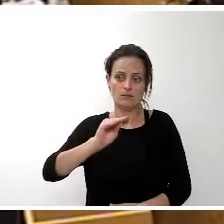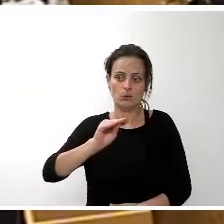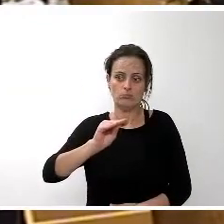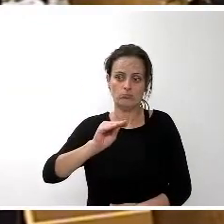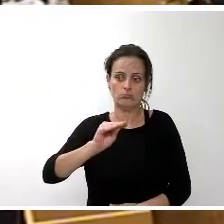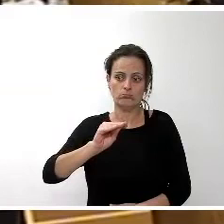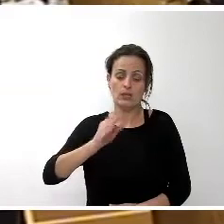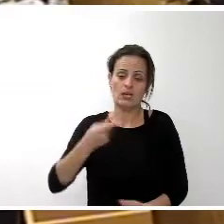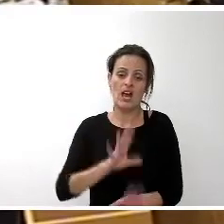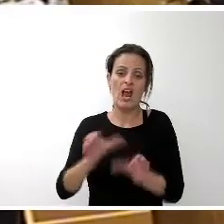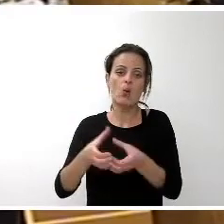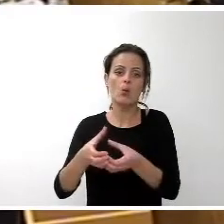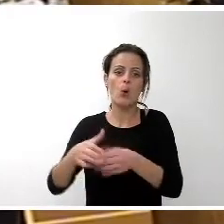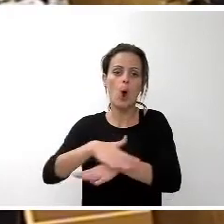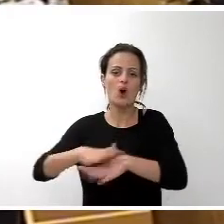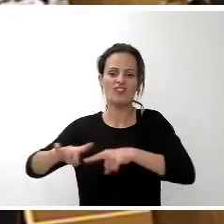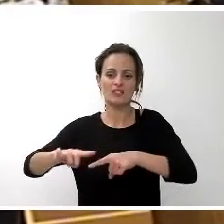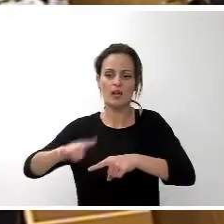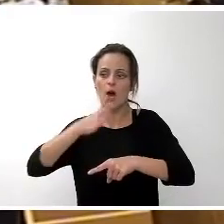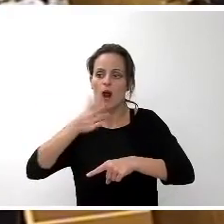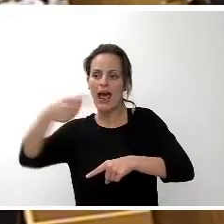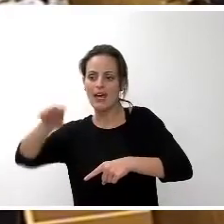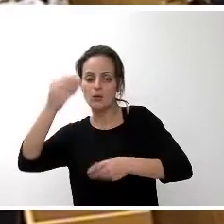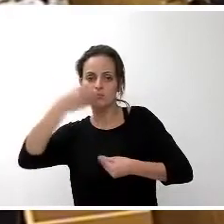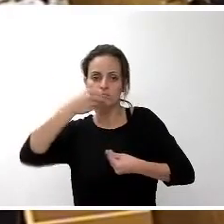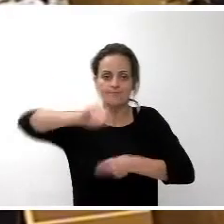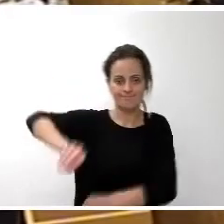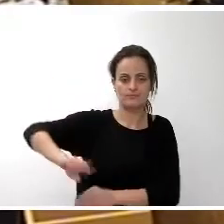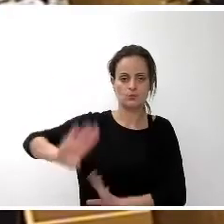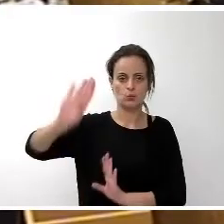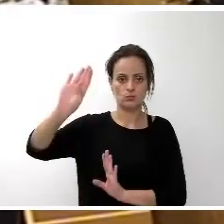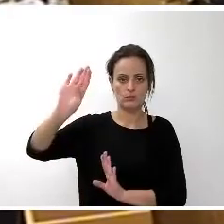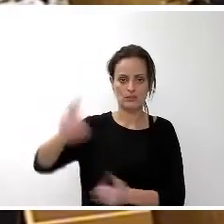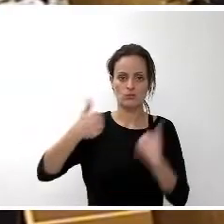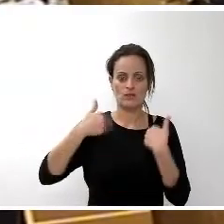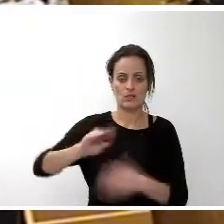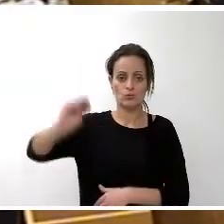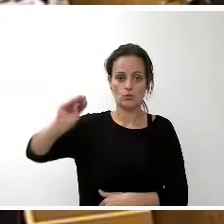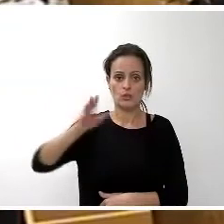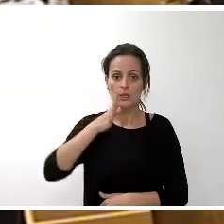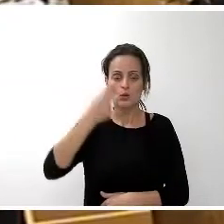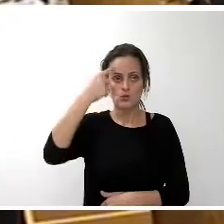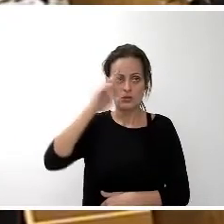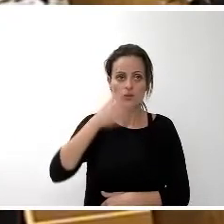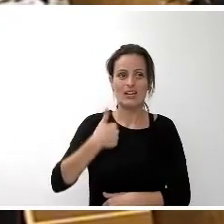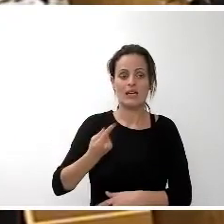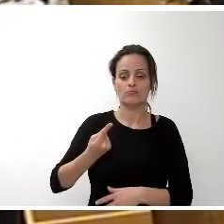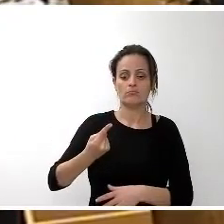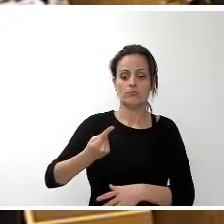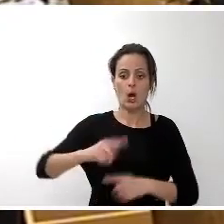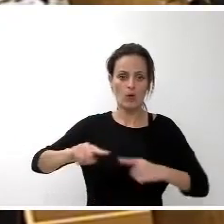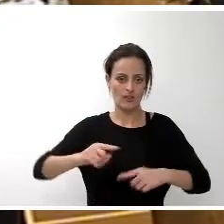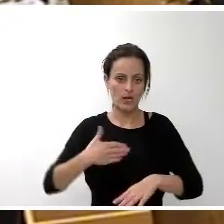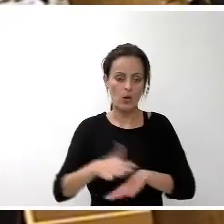que llevar a cabo esa acción yo que he tenido la experiencia incluso de estar en oposición con un gobierno en minoría en ningún momento se me había